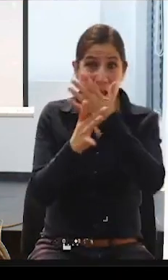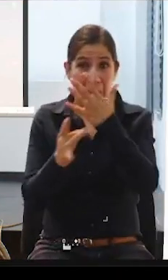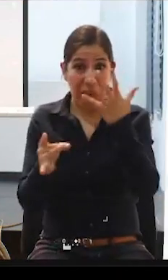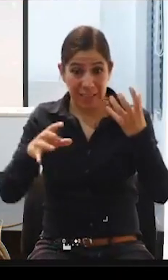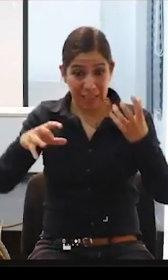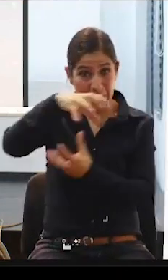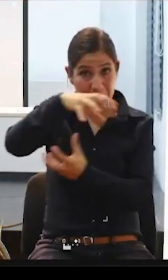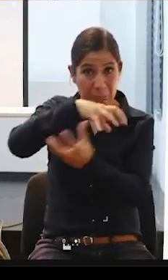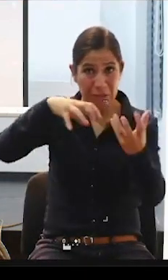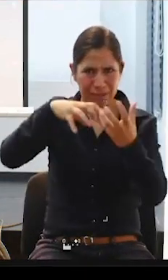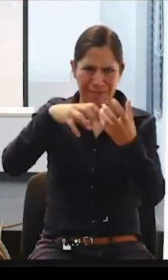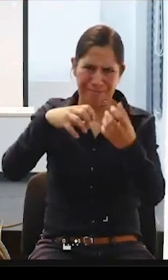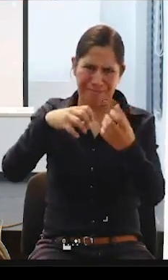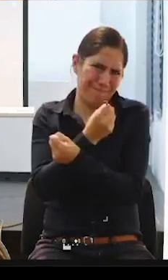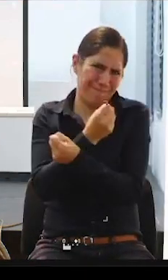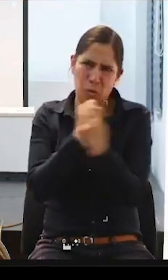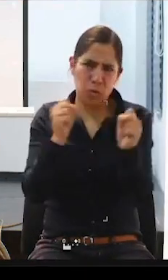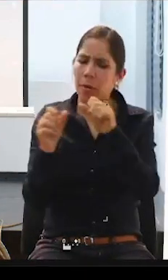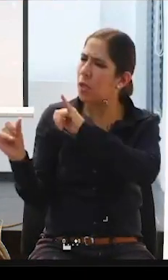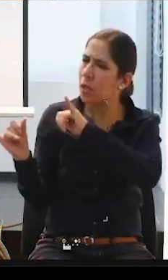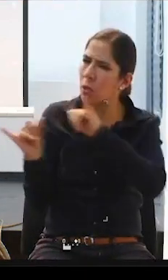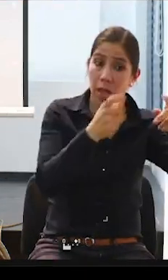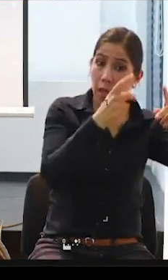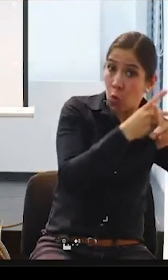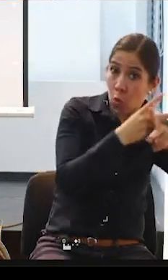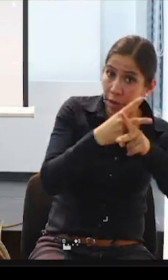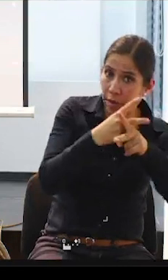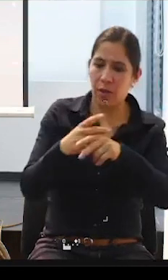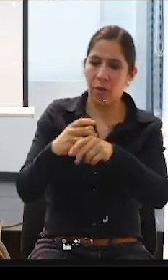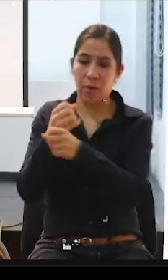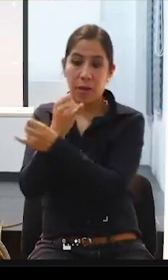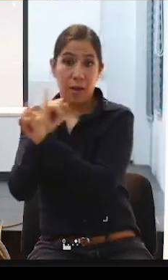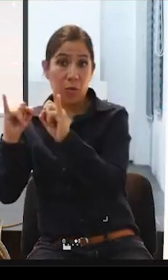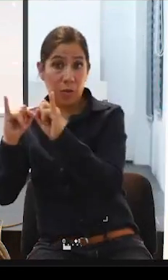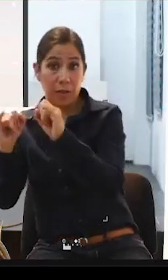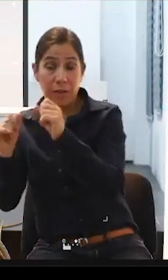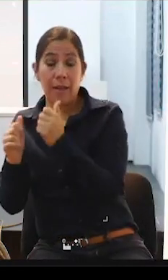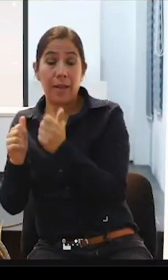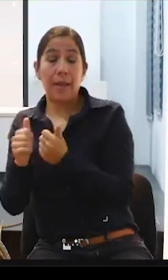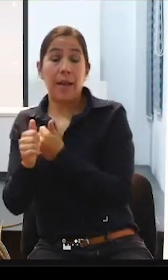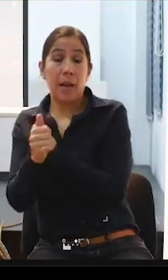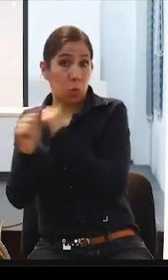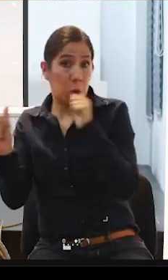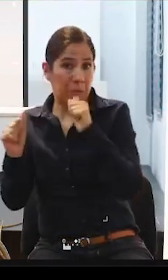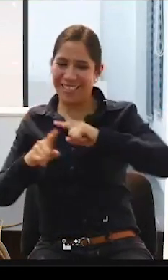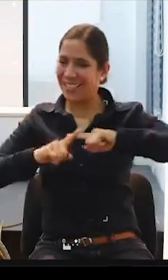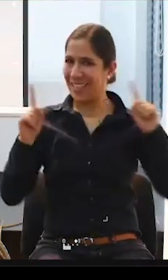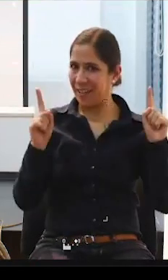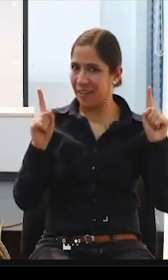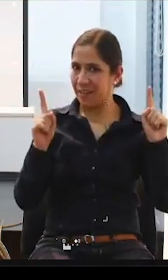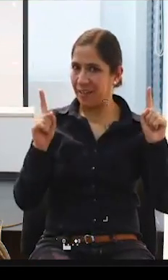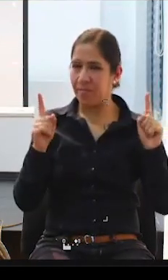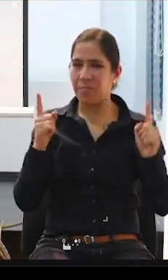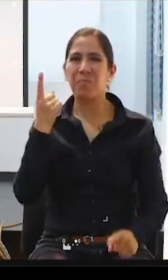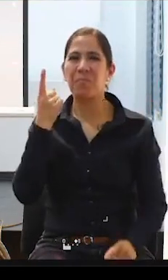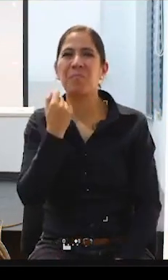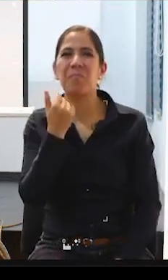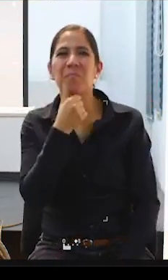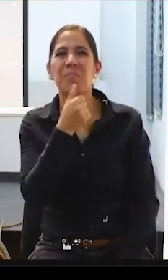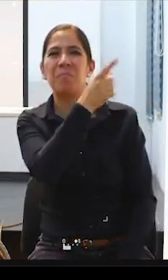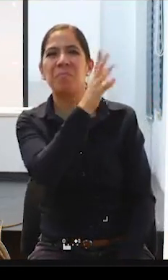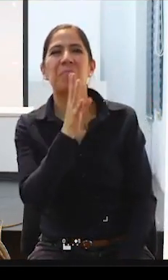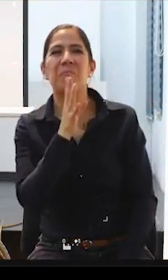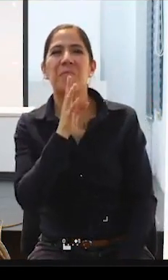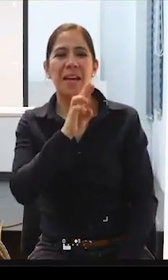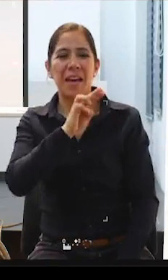creo que lo acabamos de escuchar también de Margarita que cuando se dan o se inicia o se dan la asistencia personal